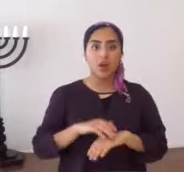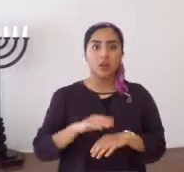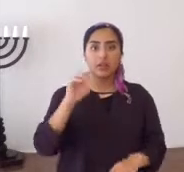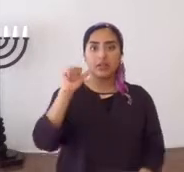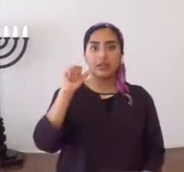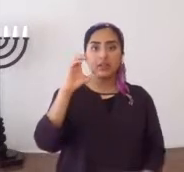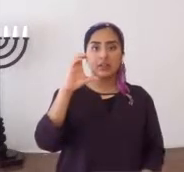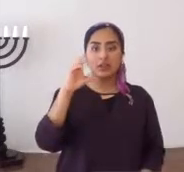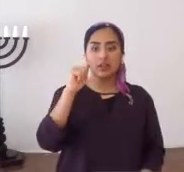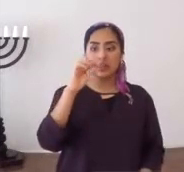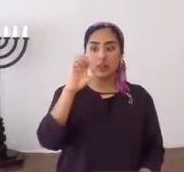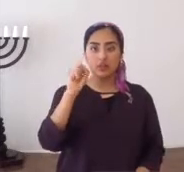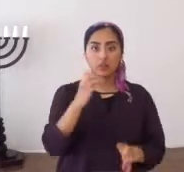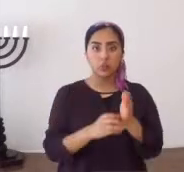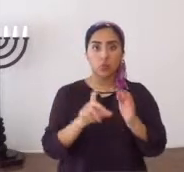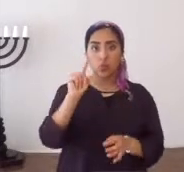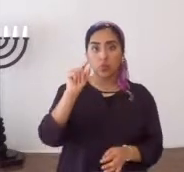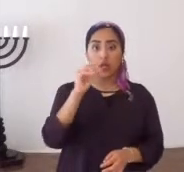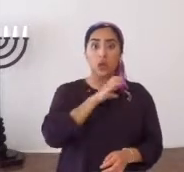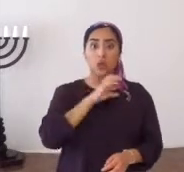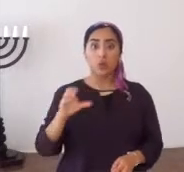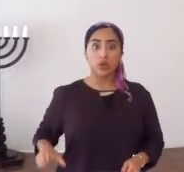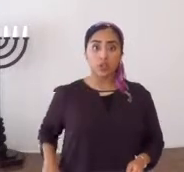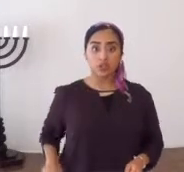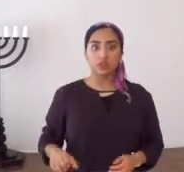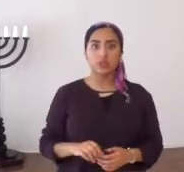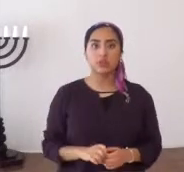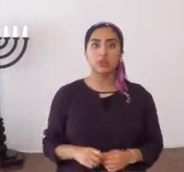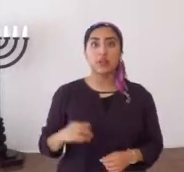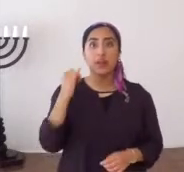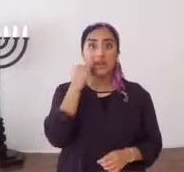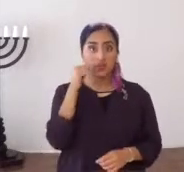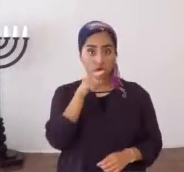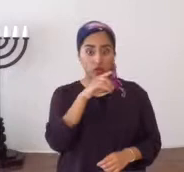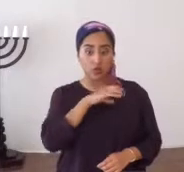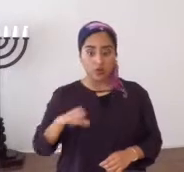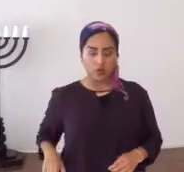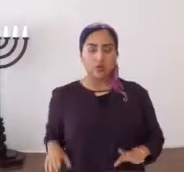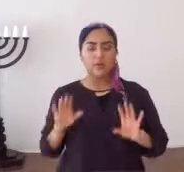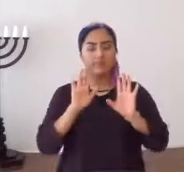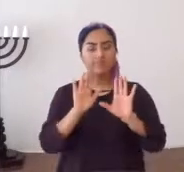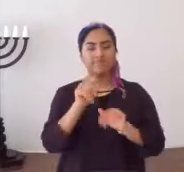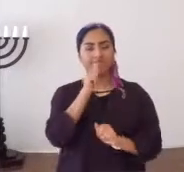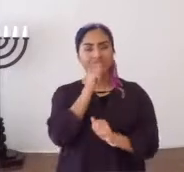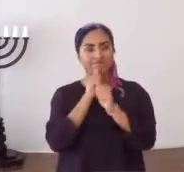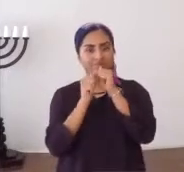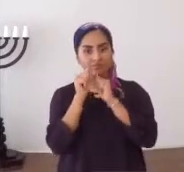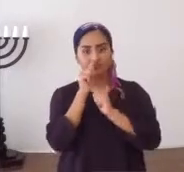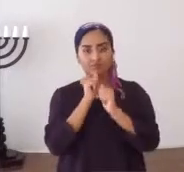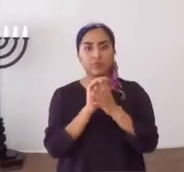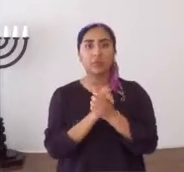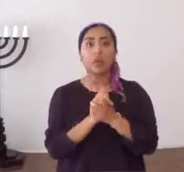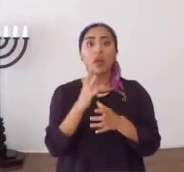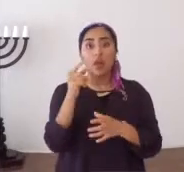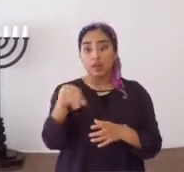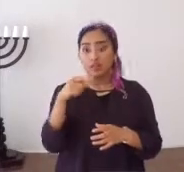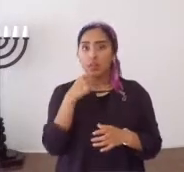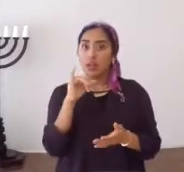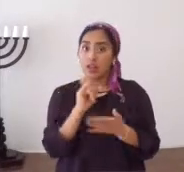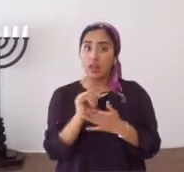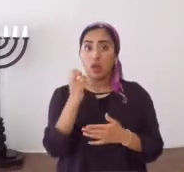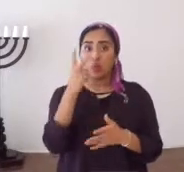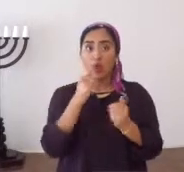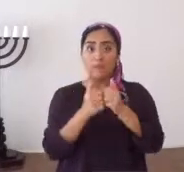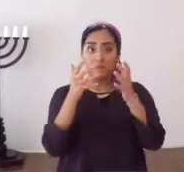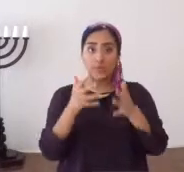en Hechos 20, ahorita vamos a ir para allá, los cristianos, si usted es cristiano, tómelo con mucha madurez. Dicen,